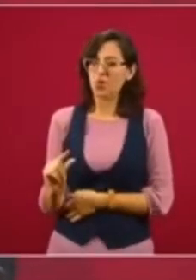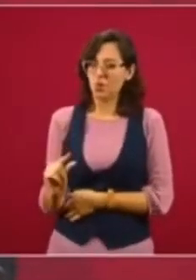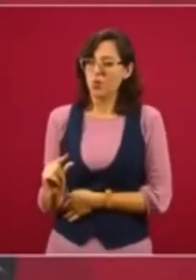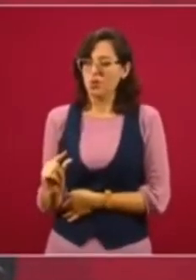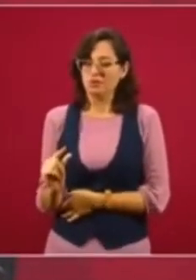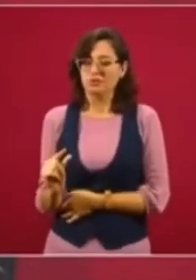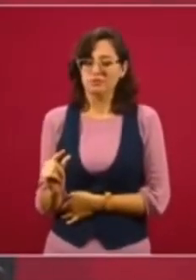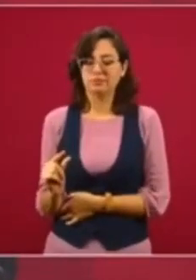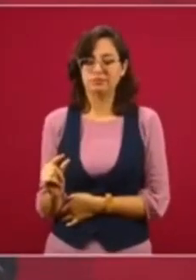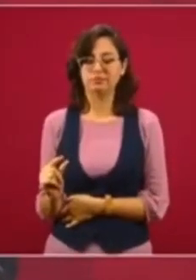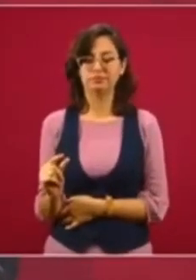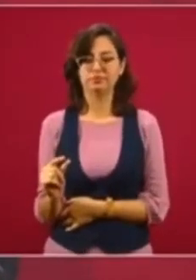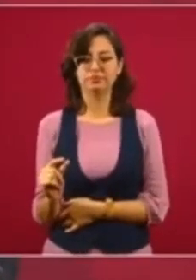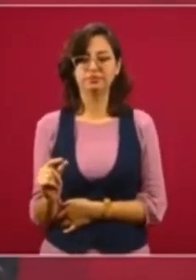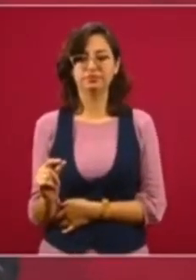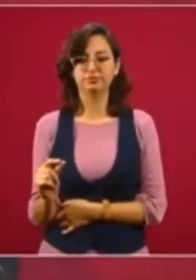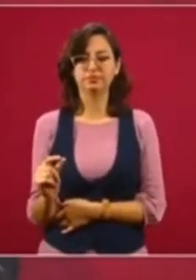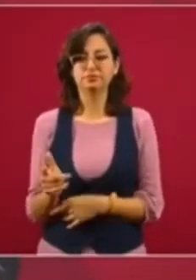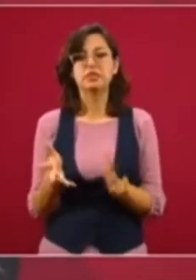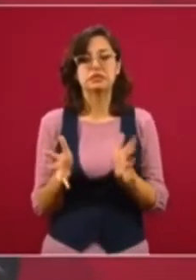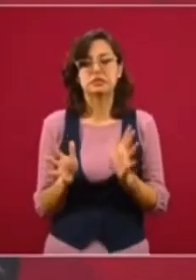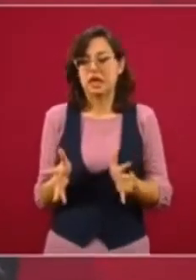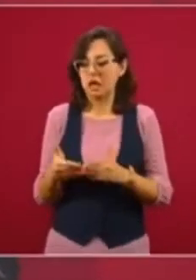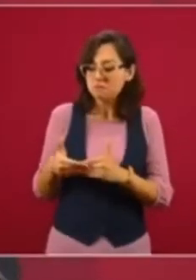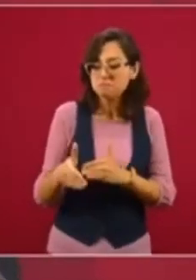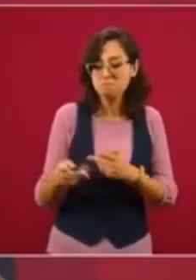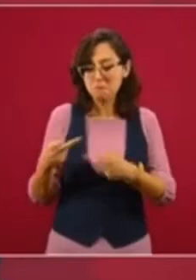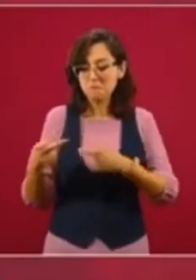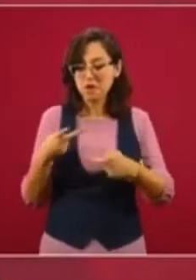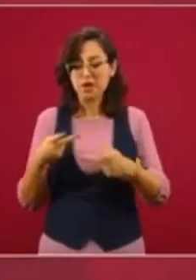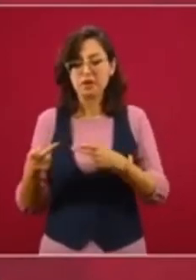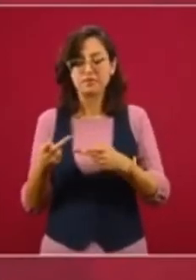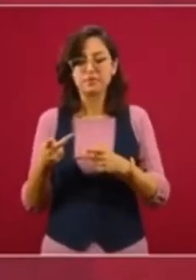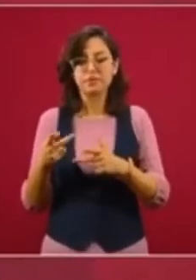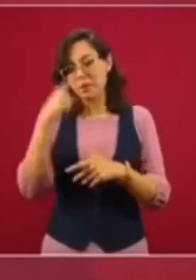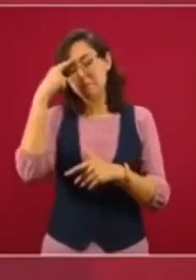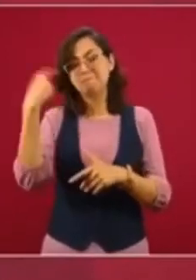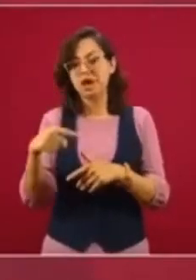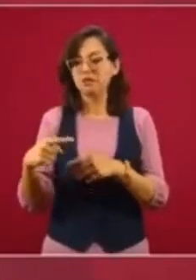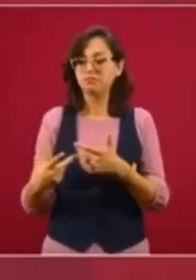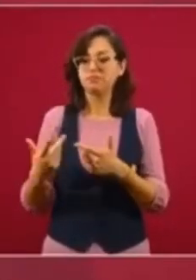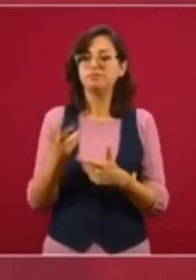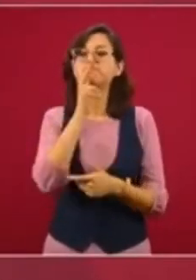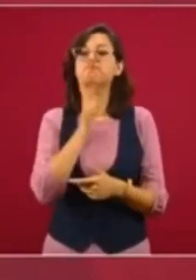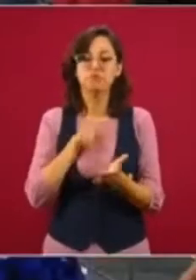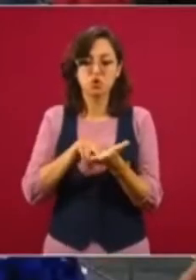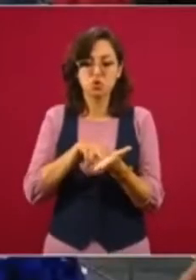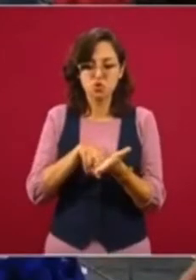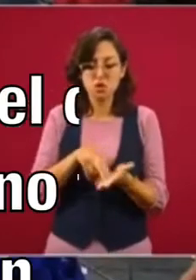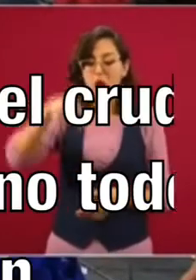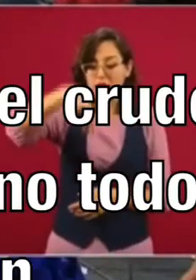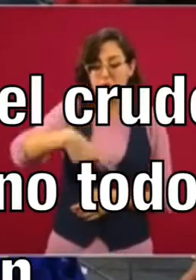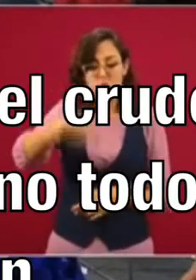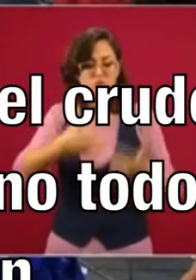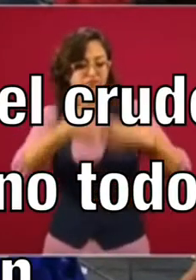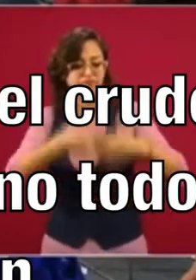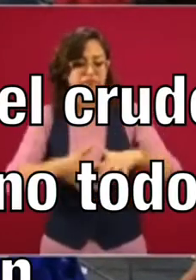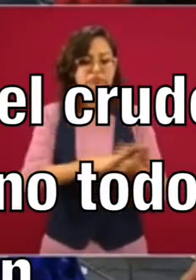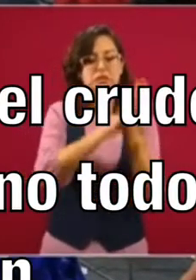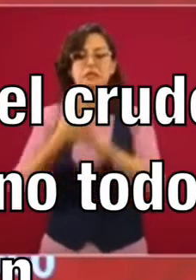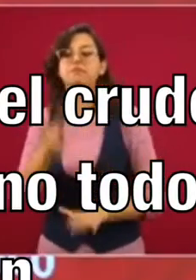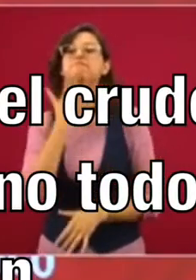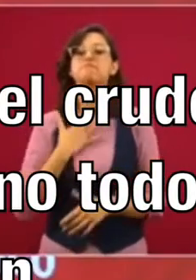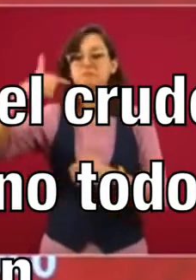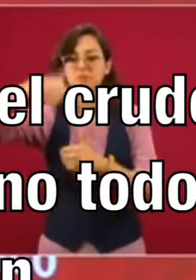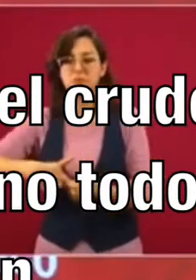y ya tenemos un plan para procesar más petróleo crudo en el país, refinar más petróleo crudo,